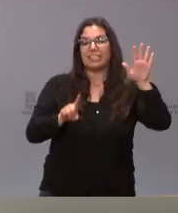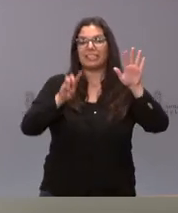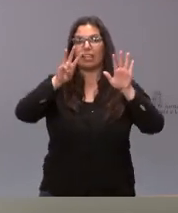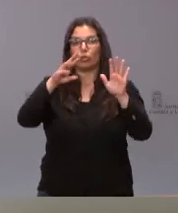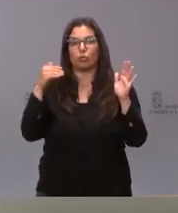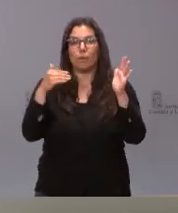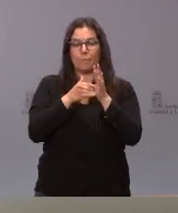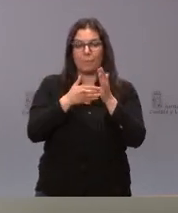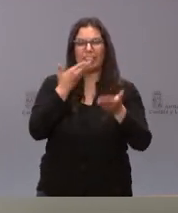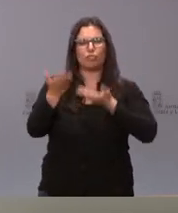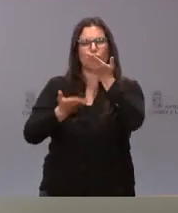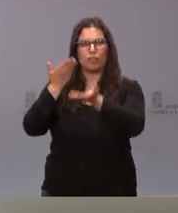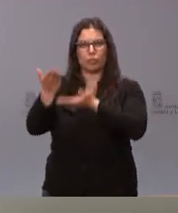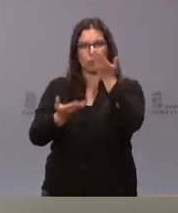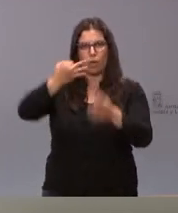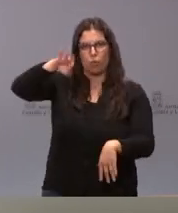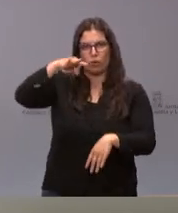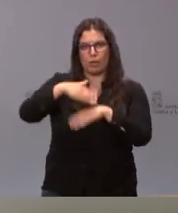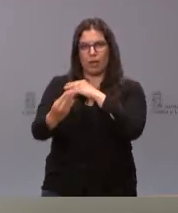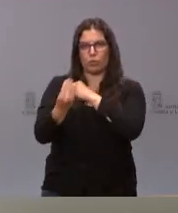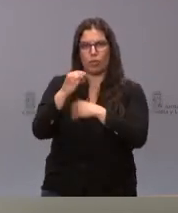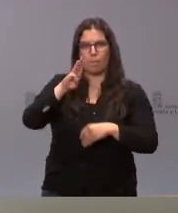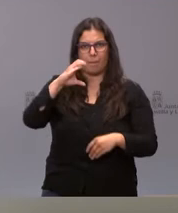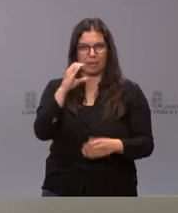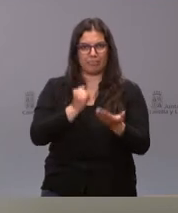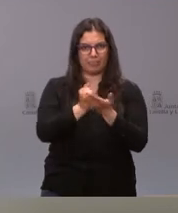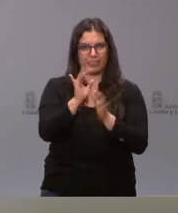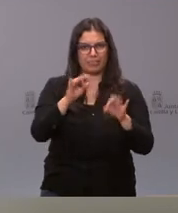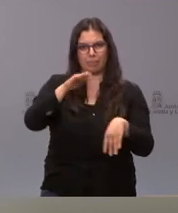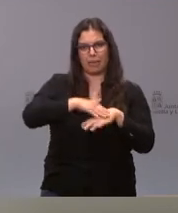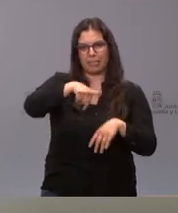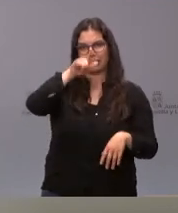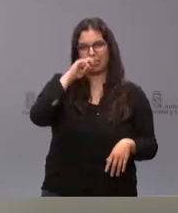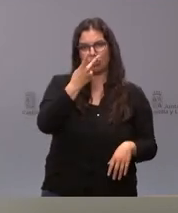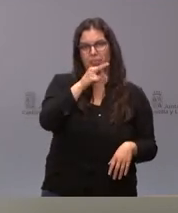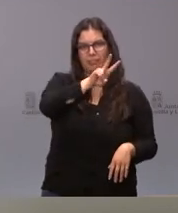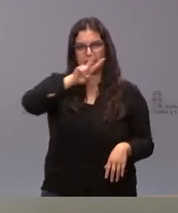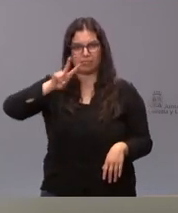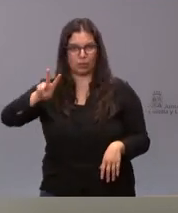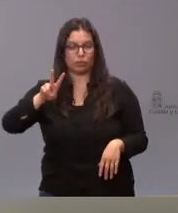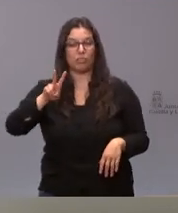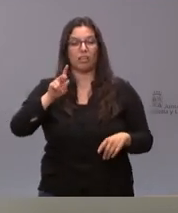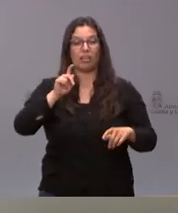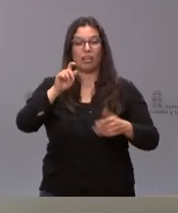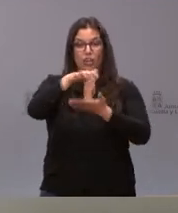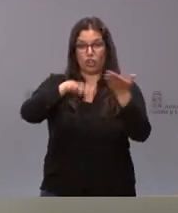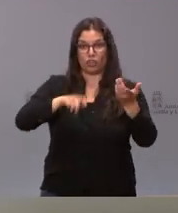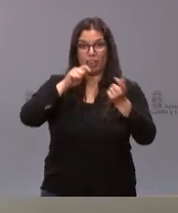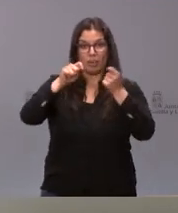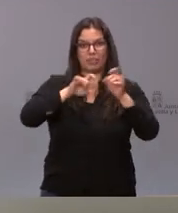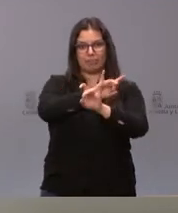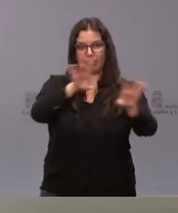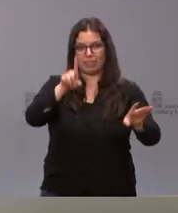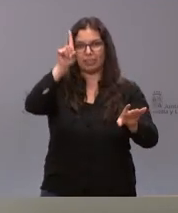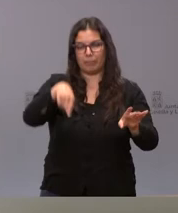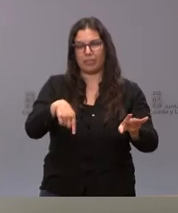solicitudes únicas de ayudas de la PAC para este ejercicio 2022 la nota de prensa les será remitido también